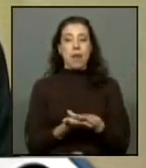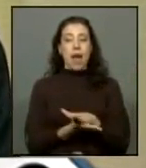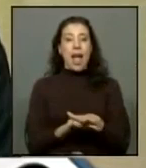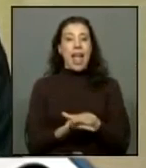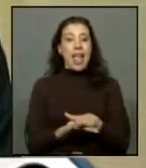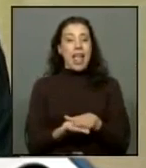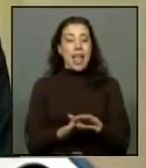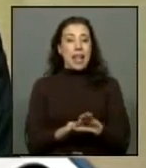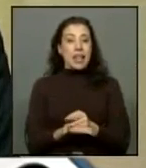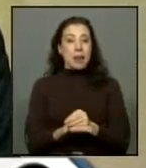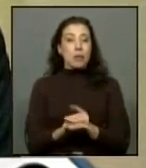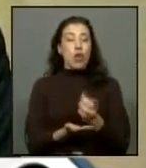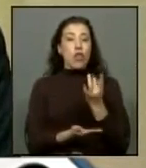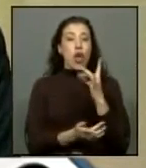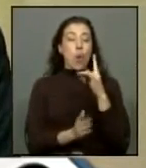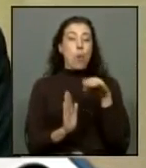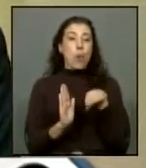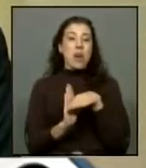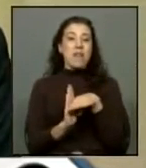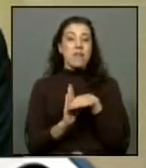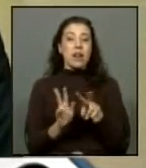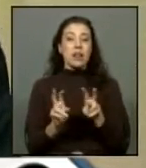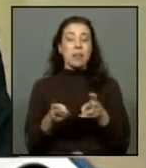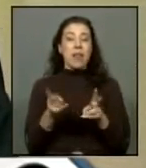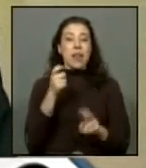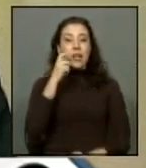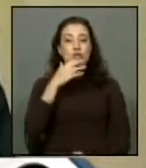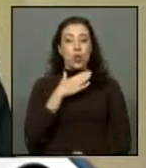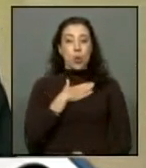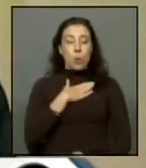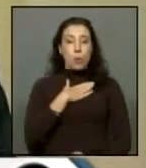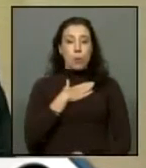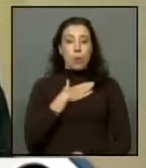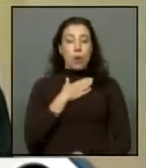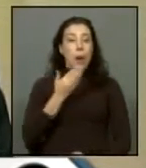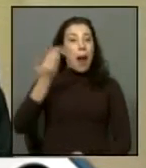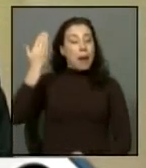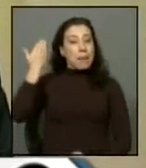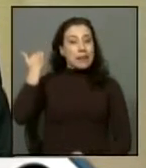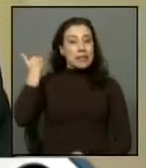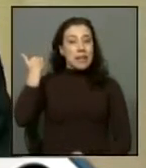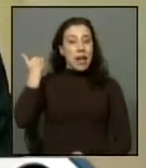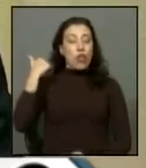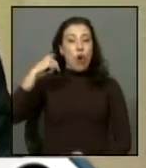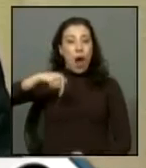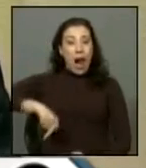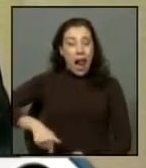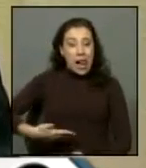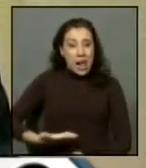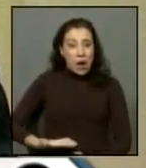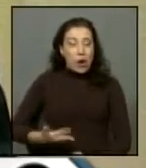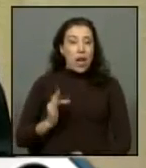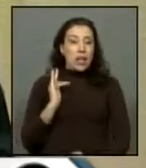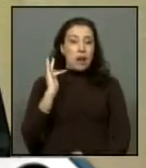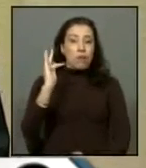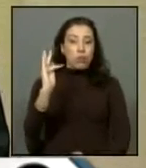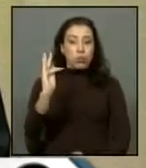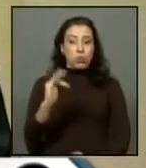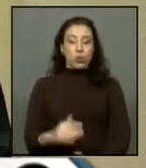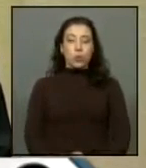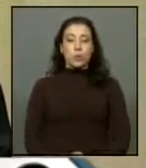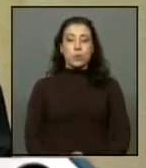de tener un solo estándar en materia de derechos humanos hacia el pasado hacia el presente y hacia el futuro